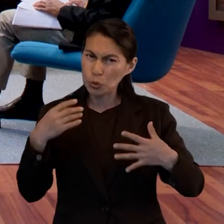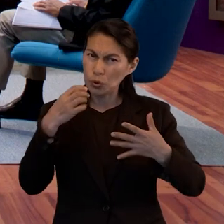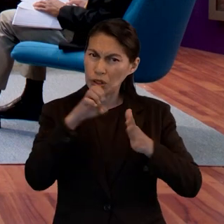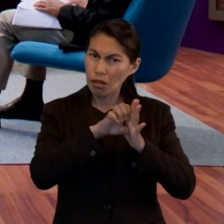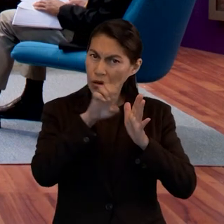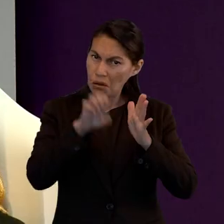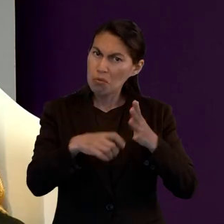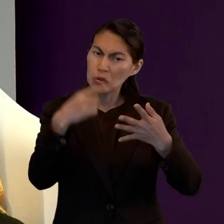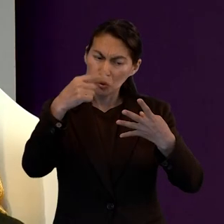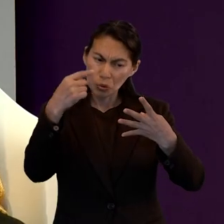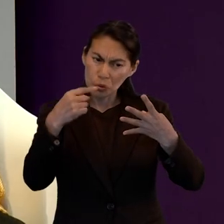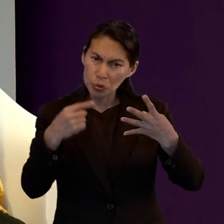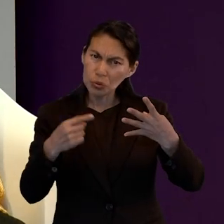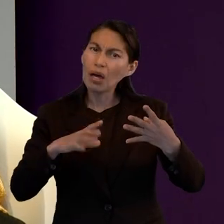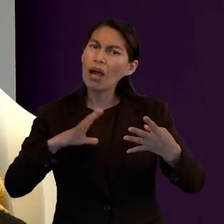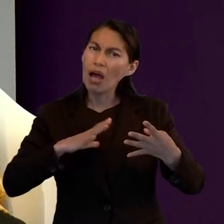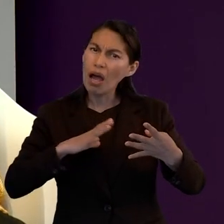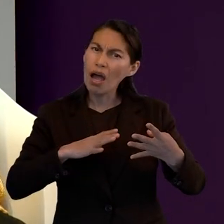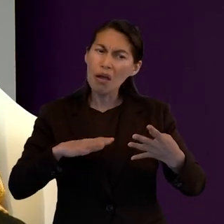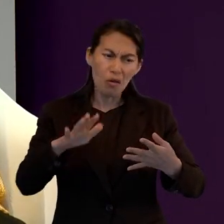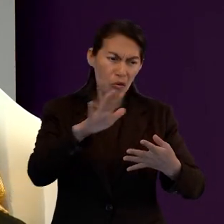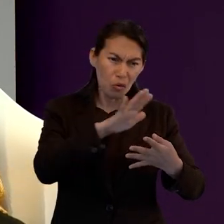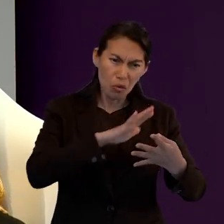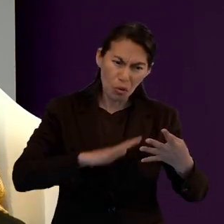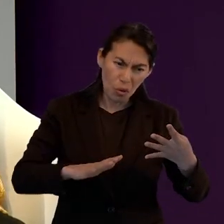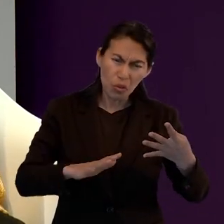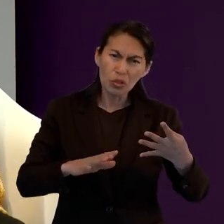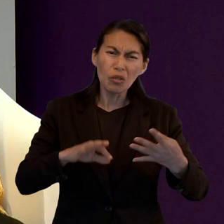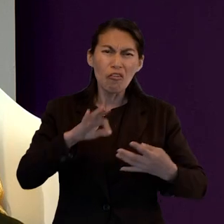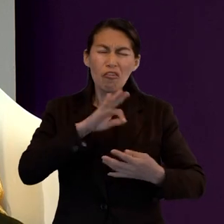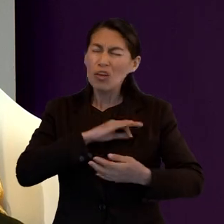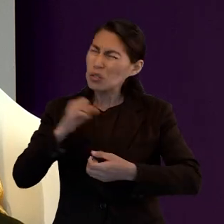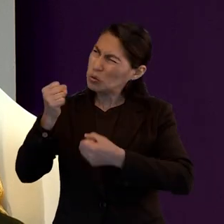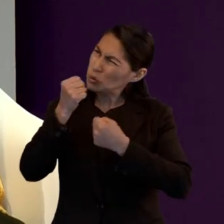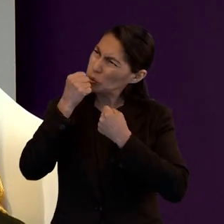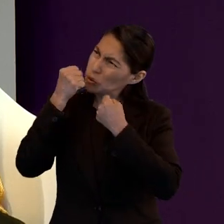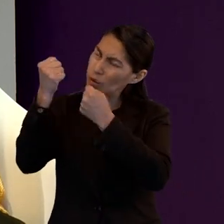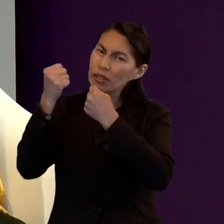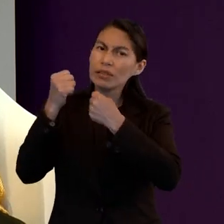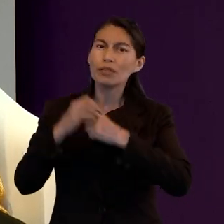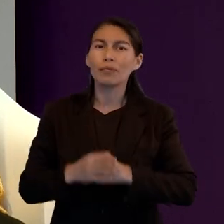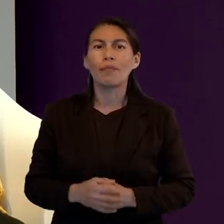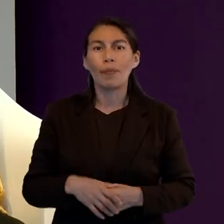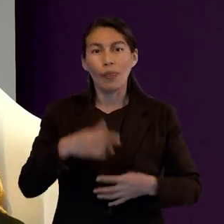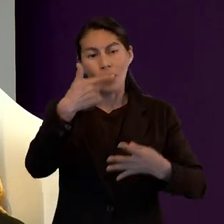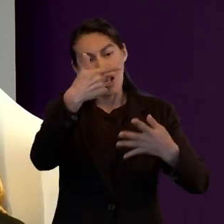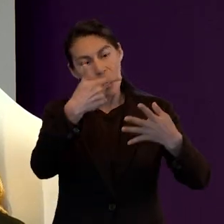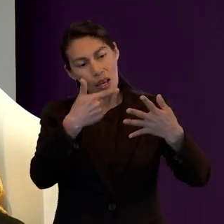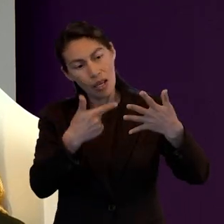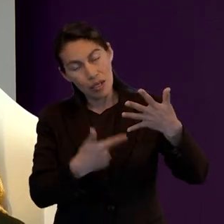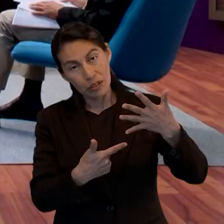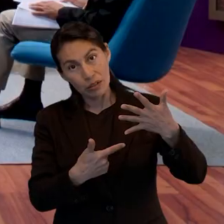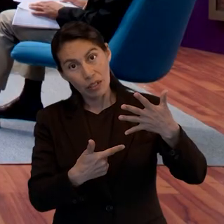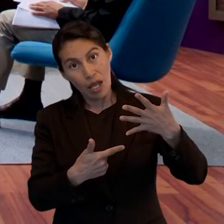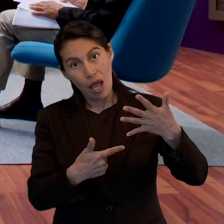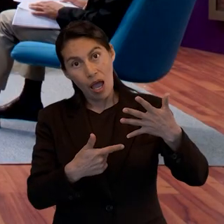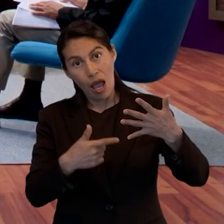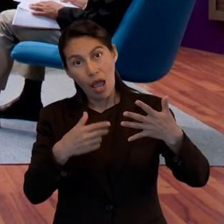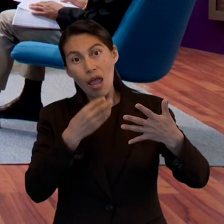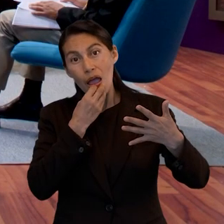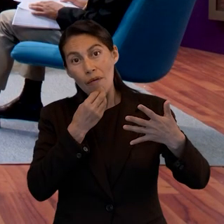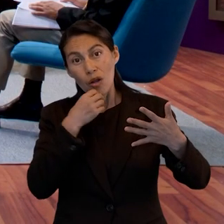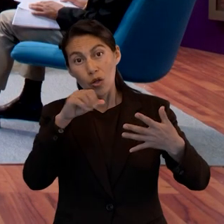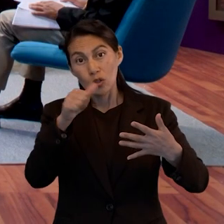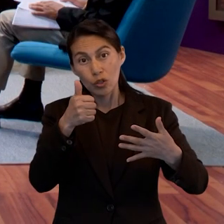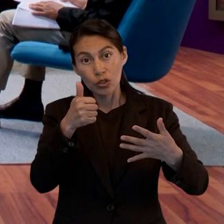los que en verdad ofrecieron todo lo que tenían a Dios por fe. Sin embargo, creemos que la lista termina en Hebreos 11 con